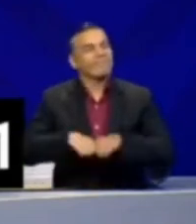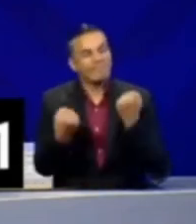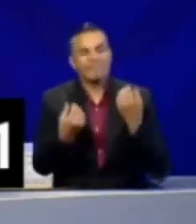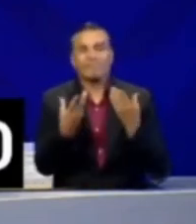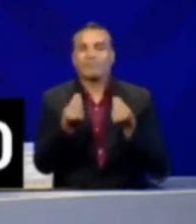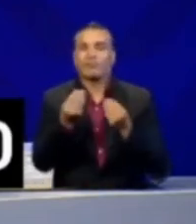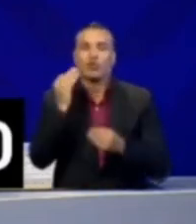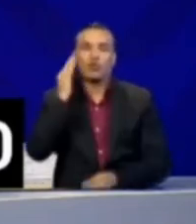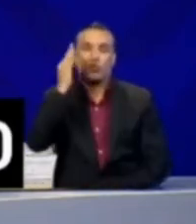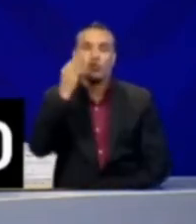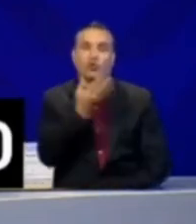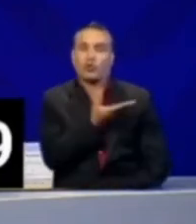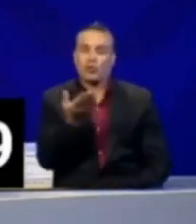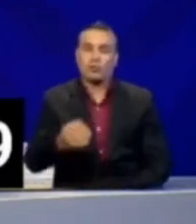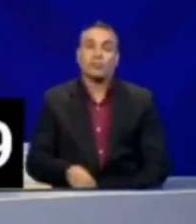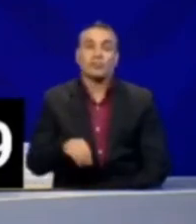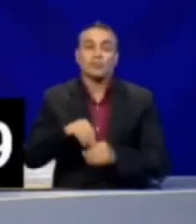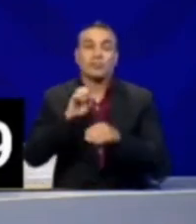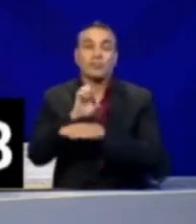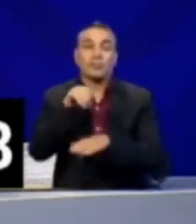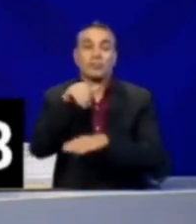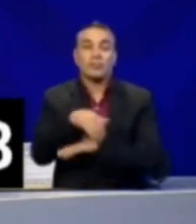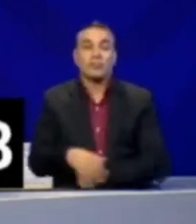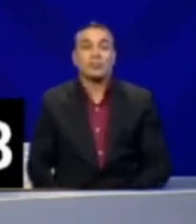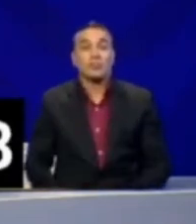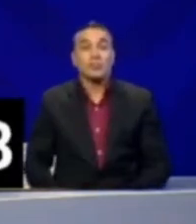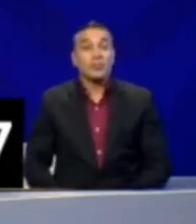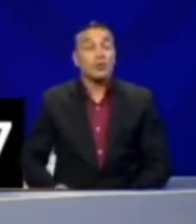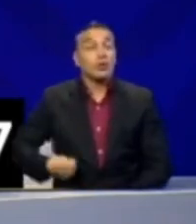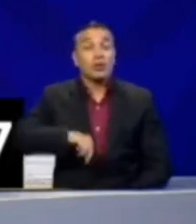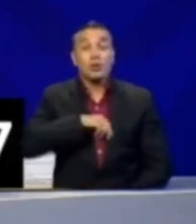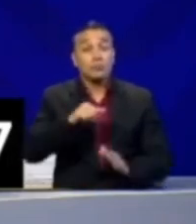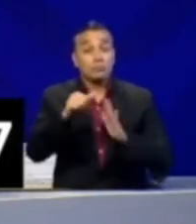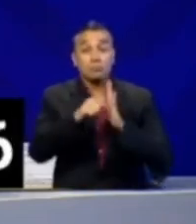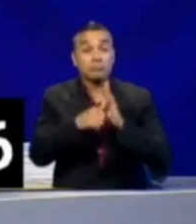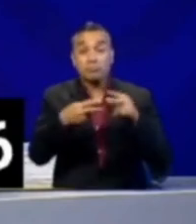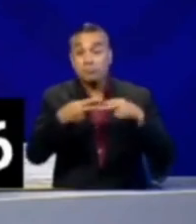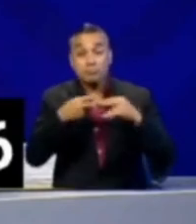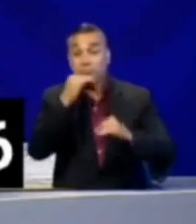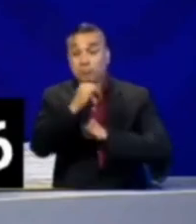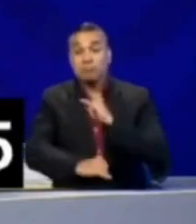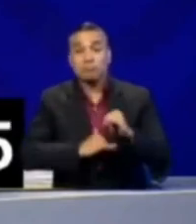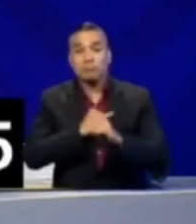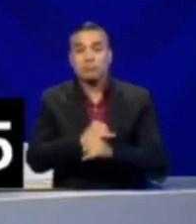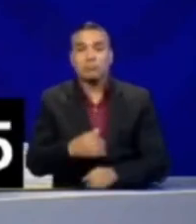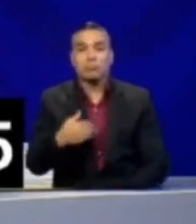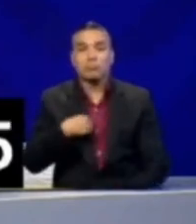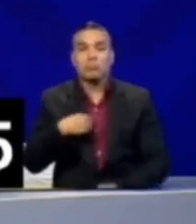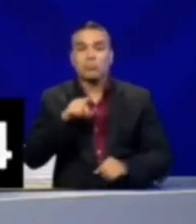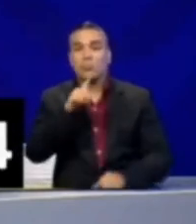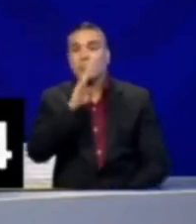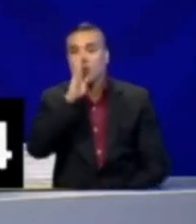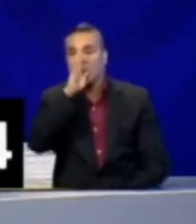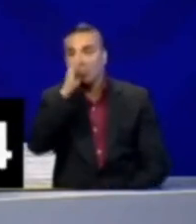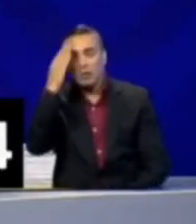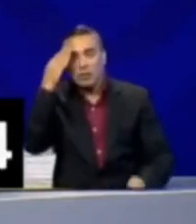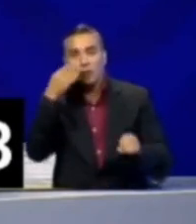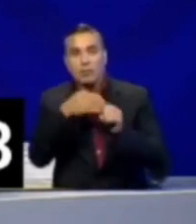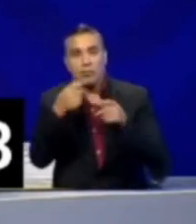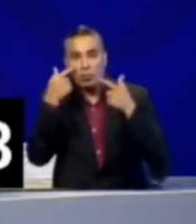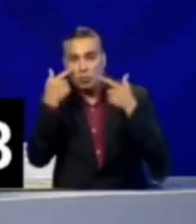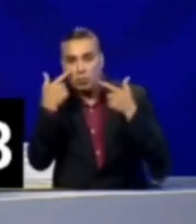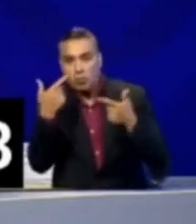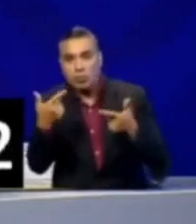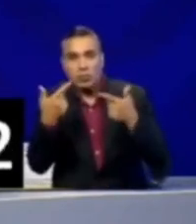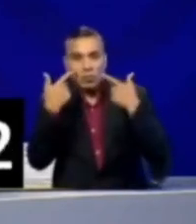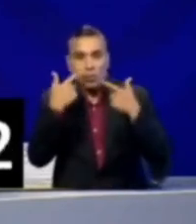a las futuras generaciones del Ecuador. Nuestra agenda de relaciones bilaterales tendrá siempre por objetivo cuidar